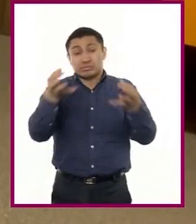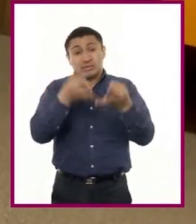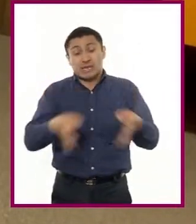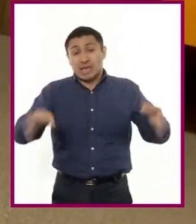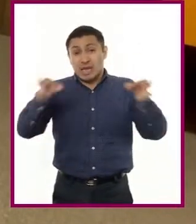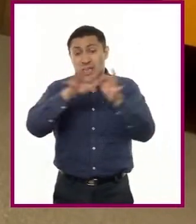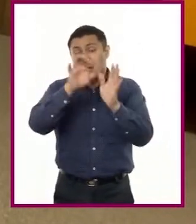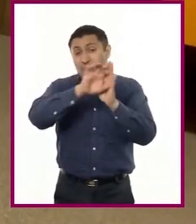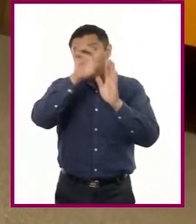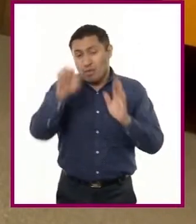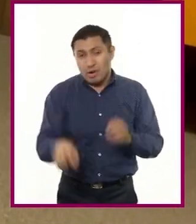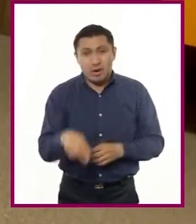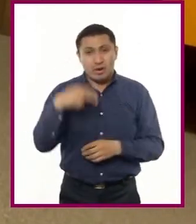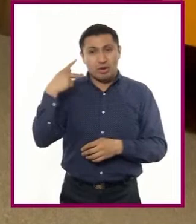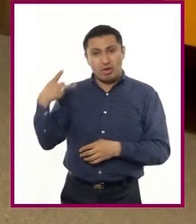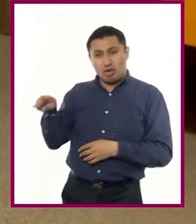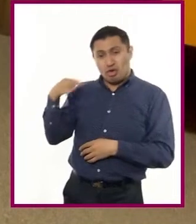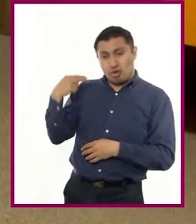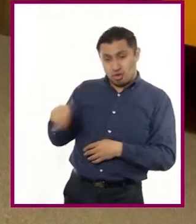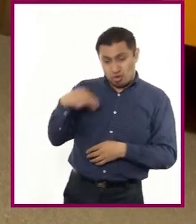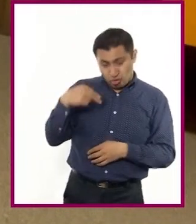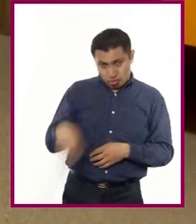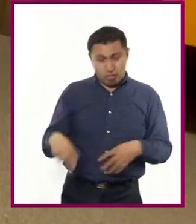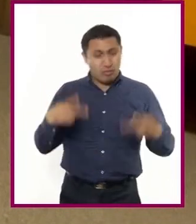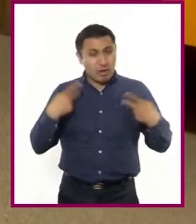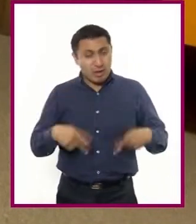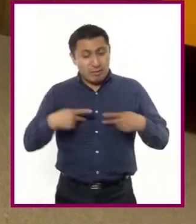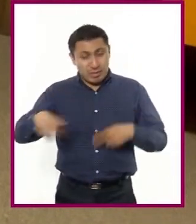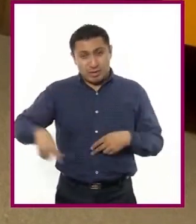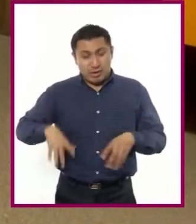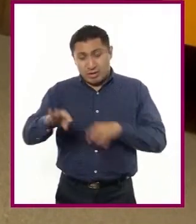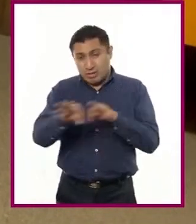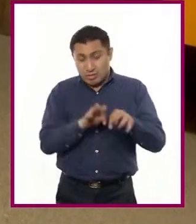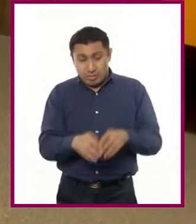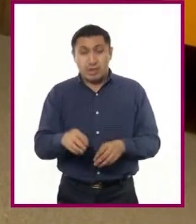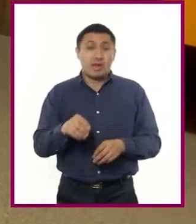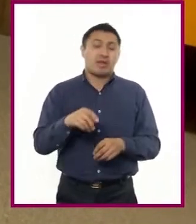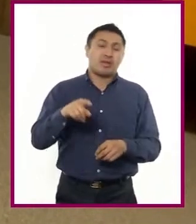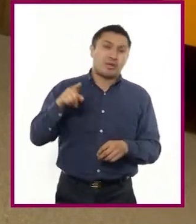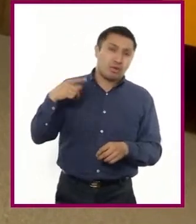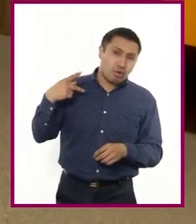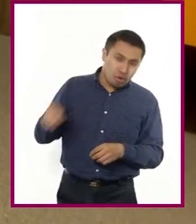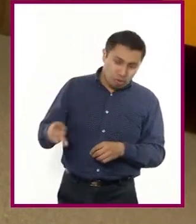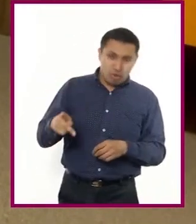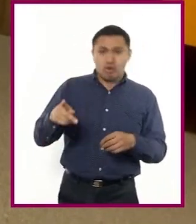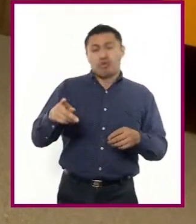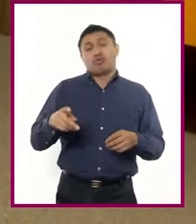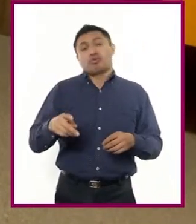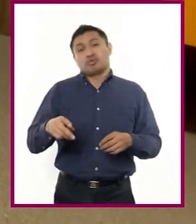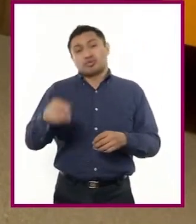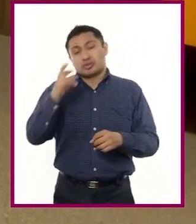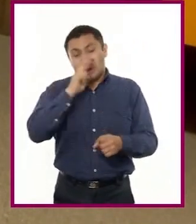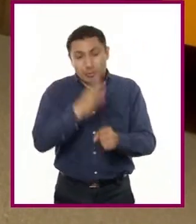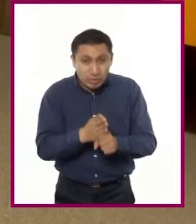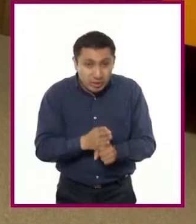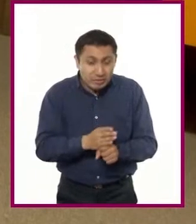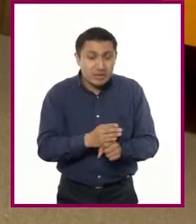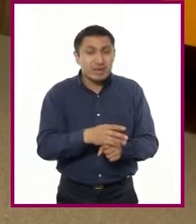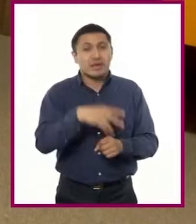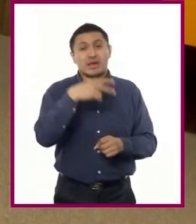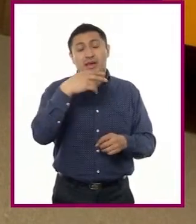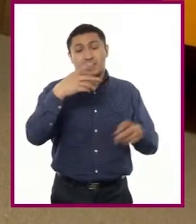el nombre del funcionario o servidor público, el cargo que desempeña, los datos del ciudadano afectado.